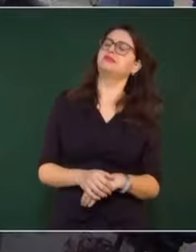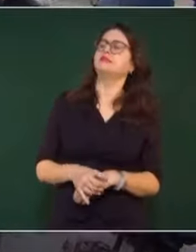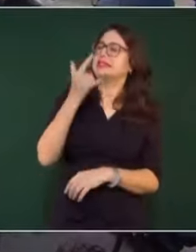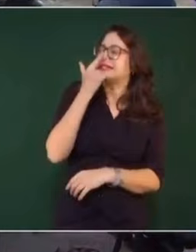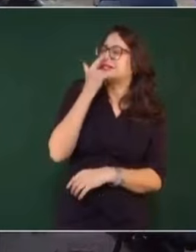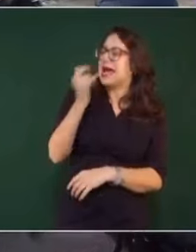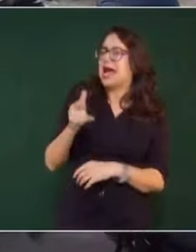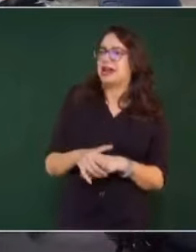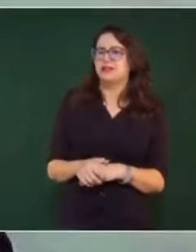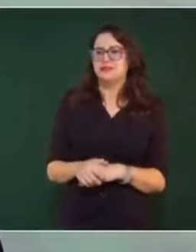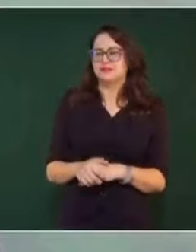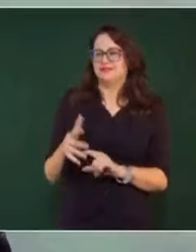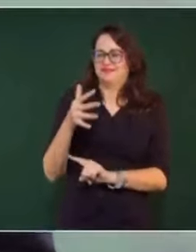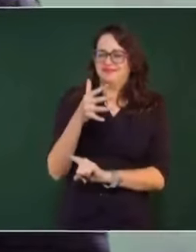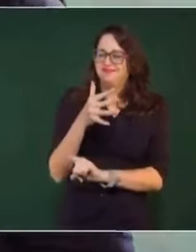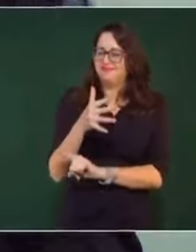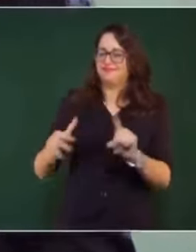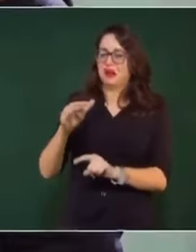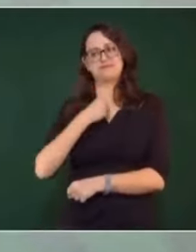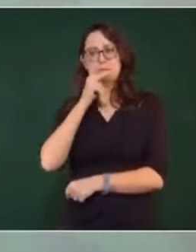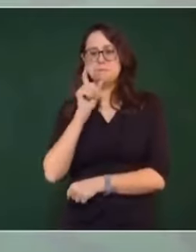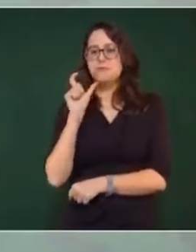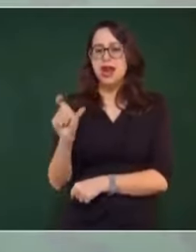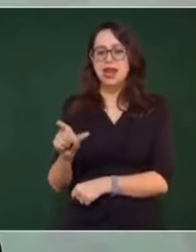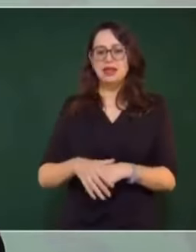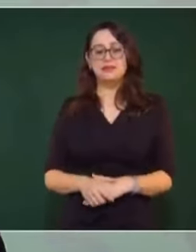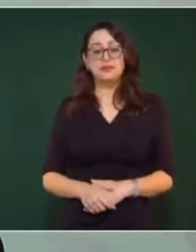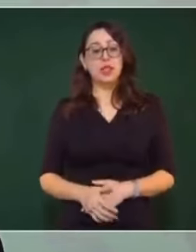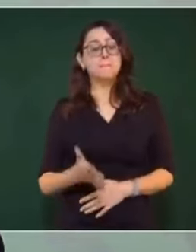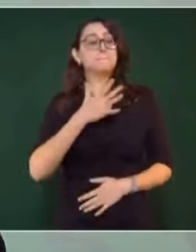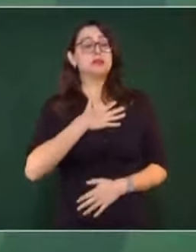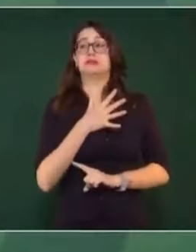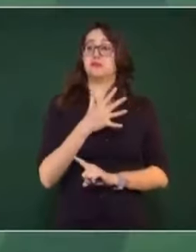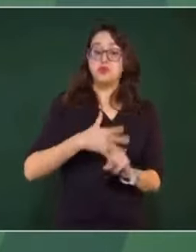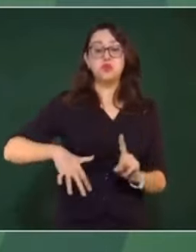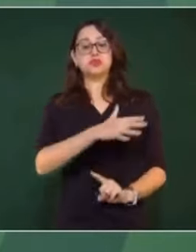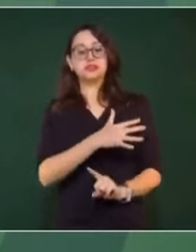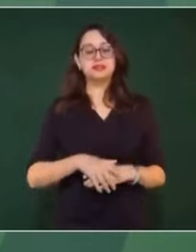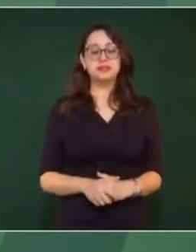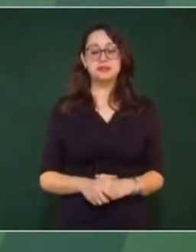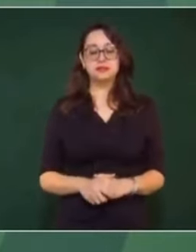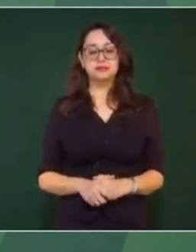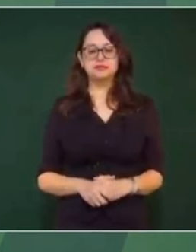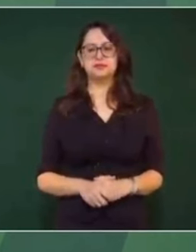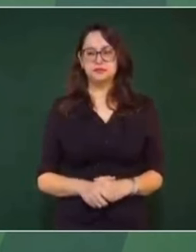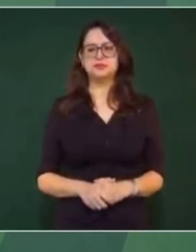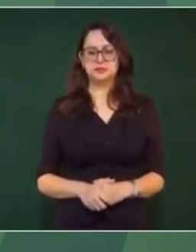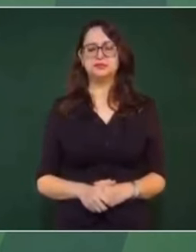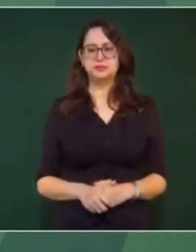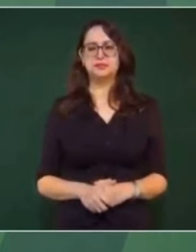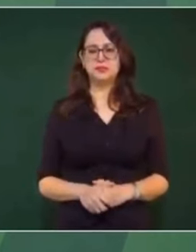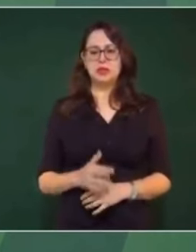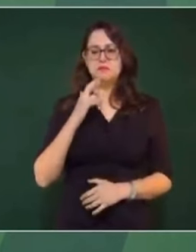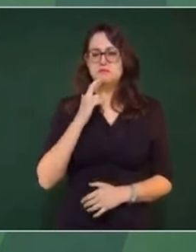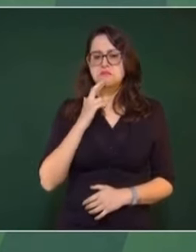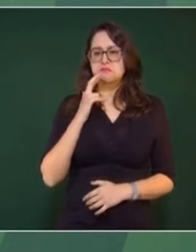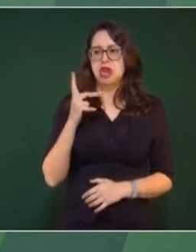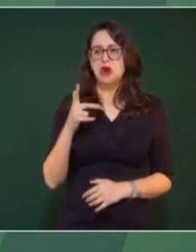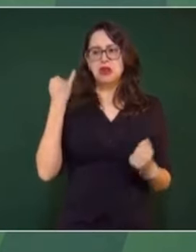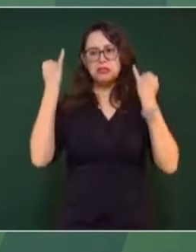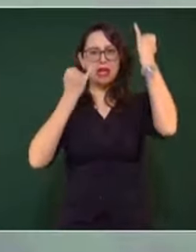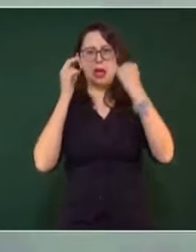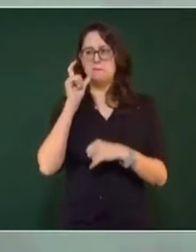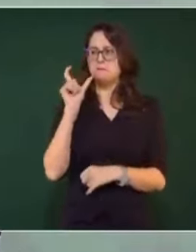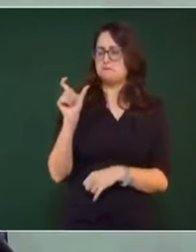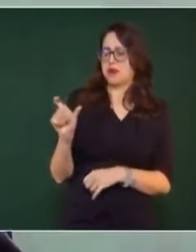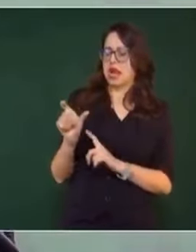muy bien aplicado, muy bello. Yo y mis circunstancias. Es mucho mejor usar esa palabra, ese término,